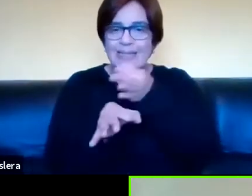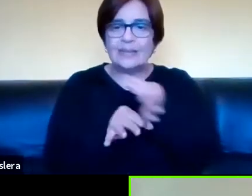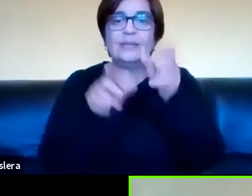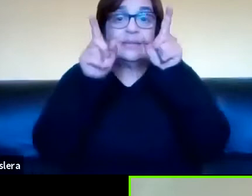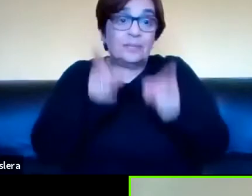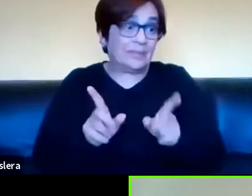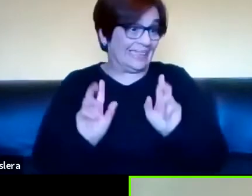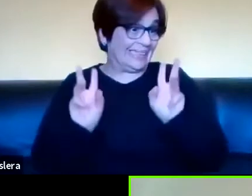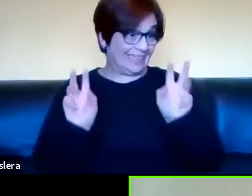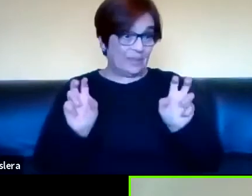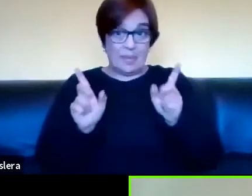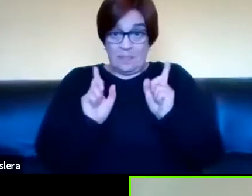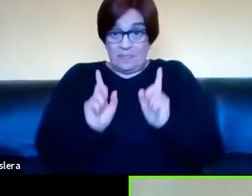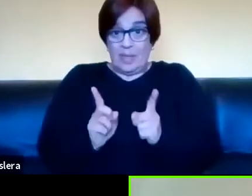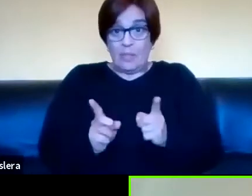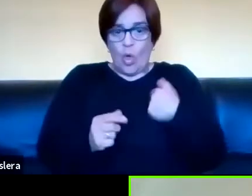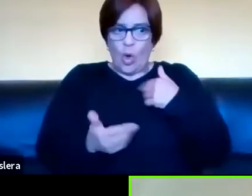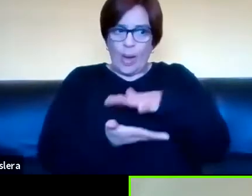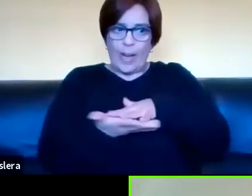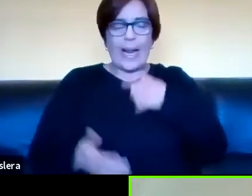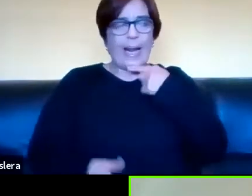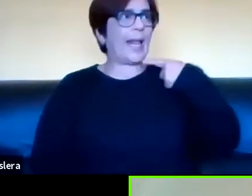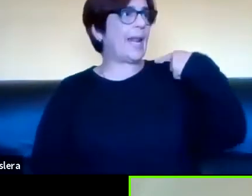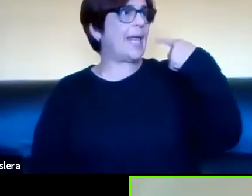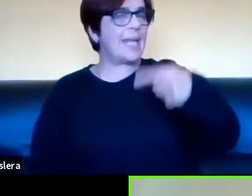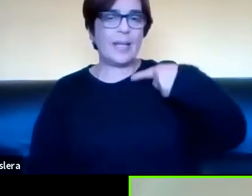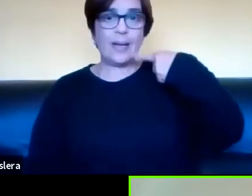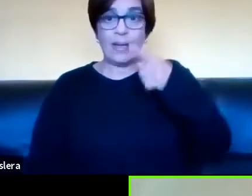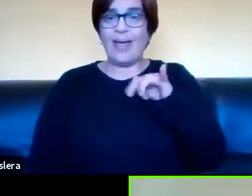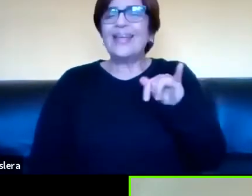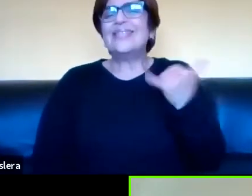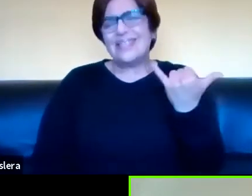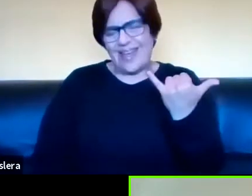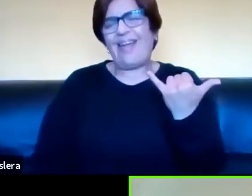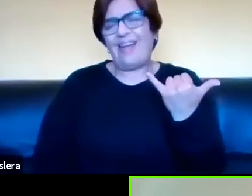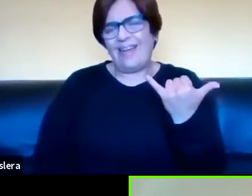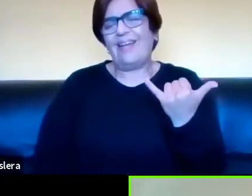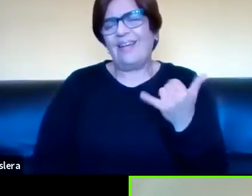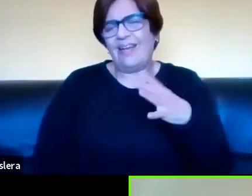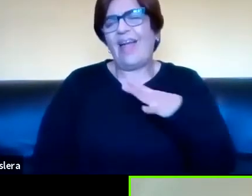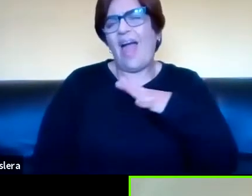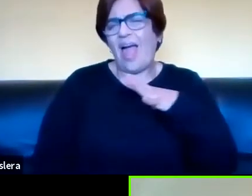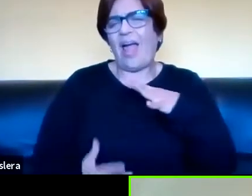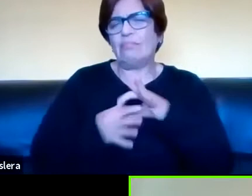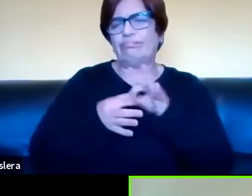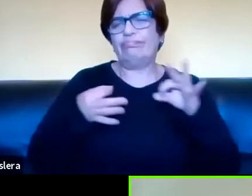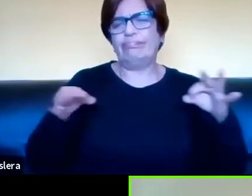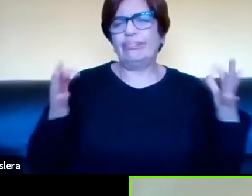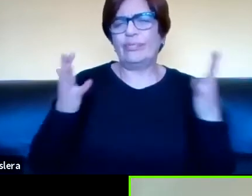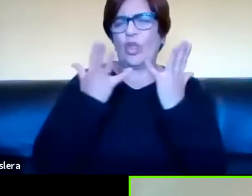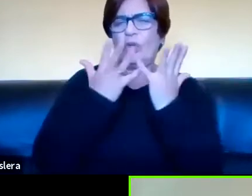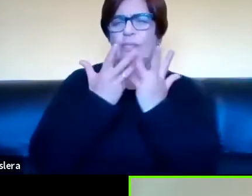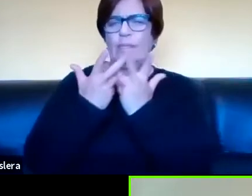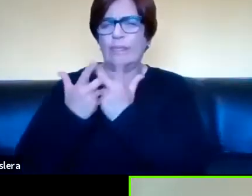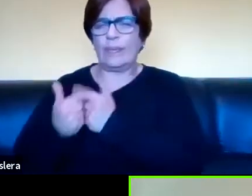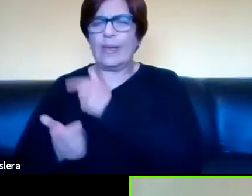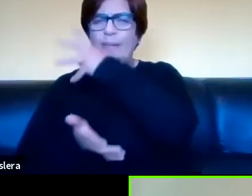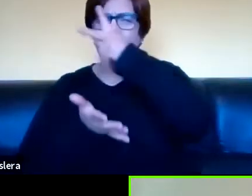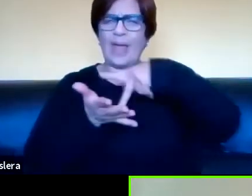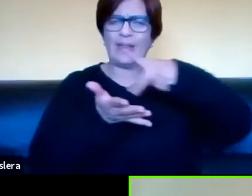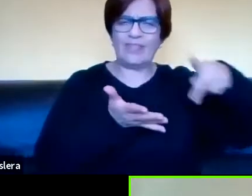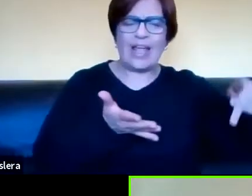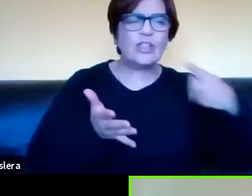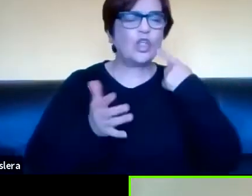hablo estas cosas, mi texto oral ya tiene como ciertas estructuras de planificación y control